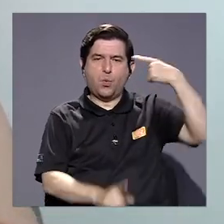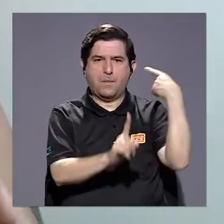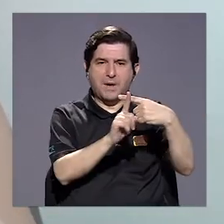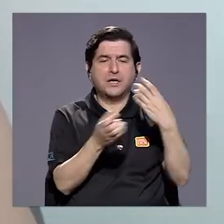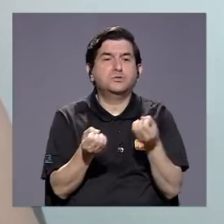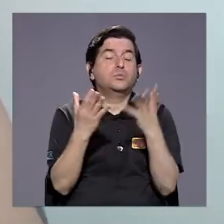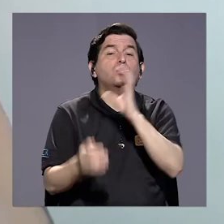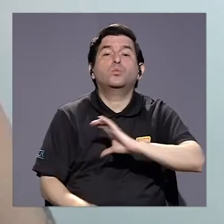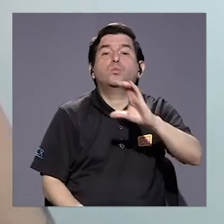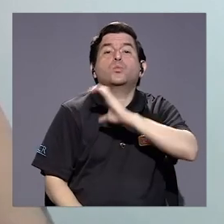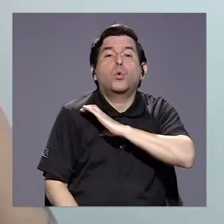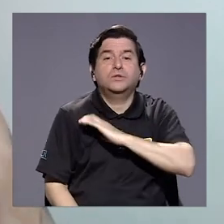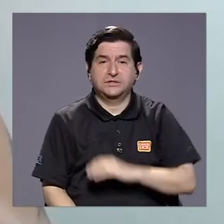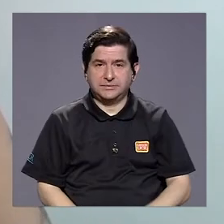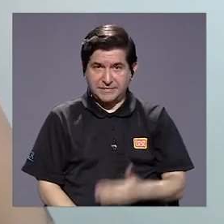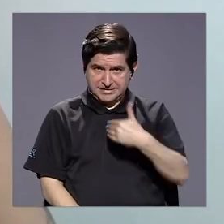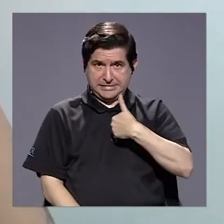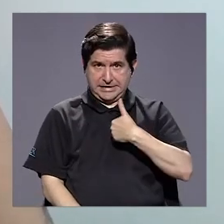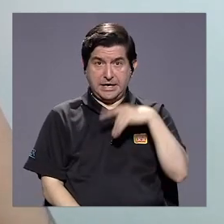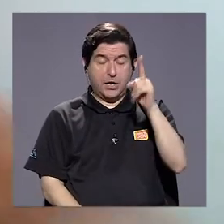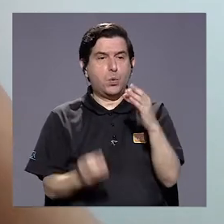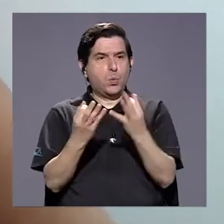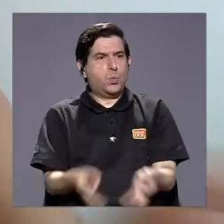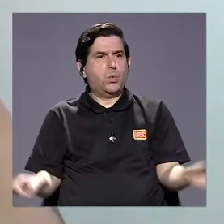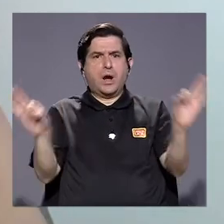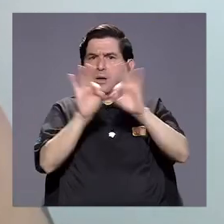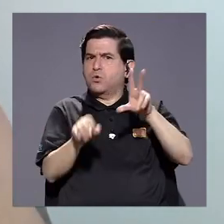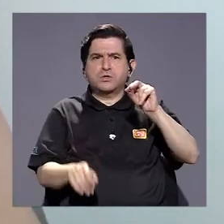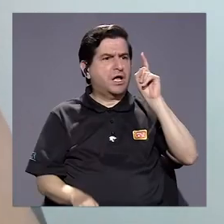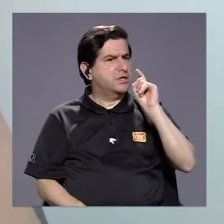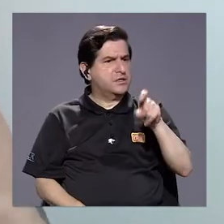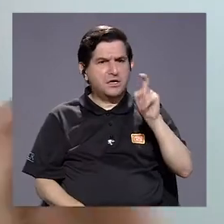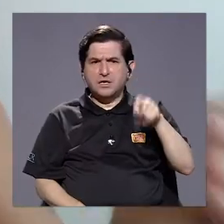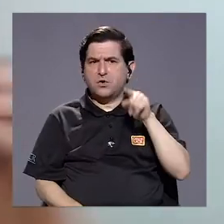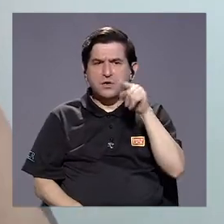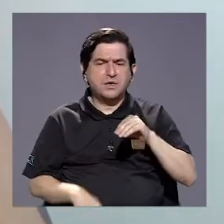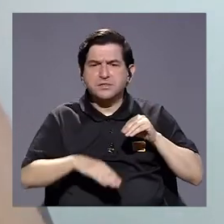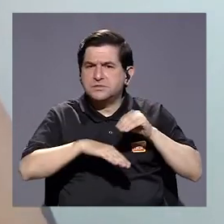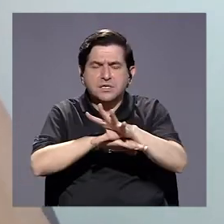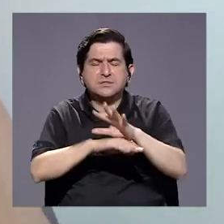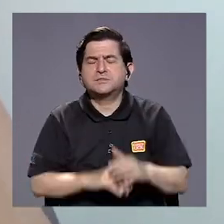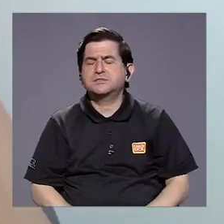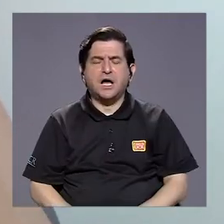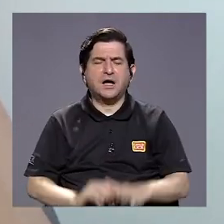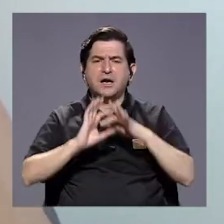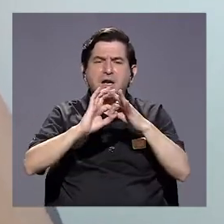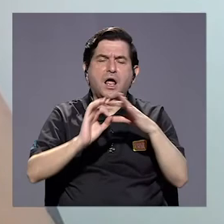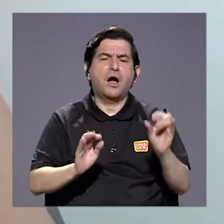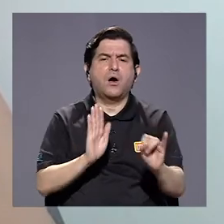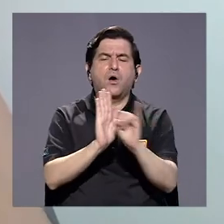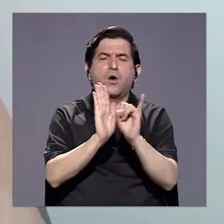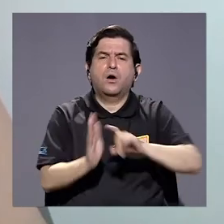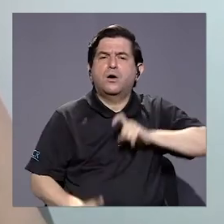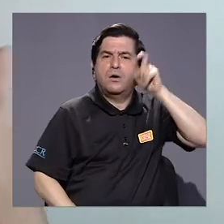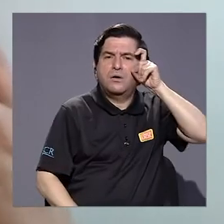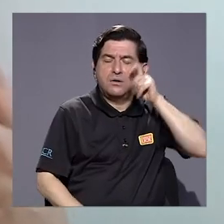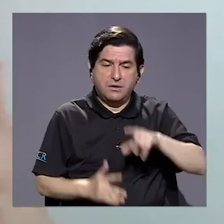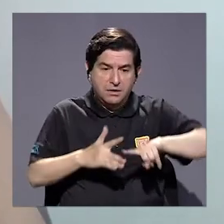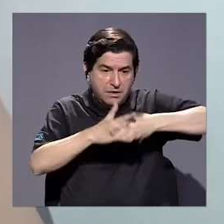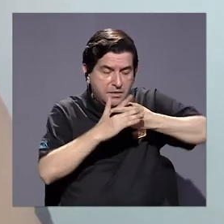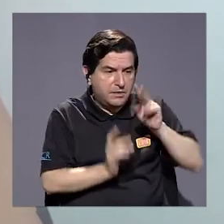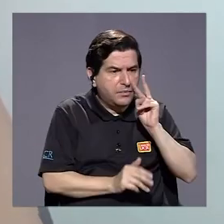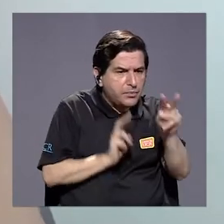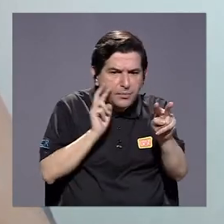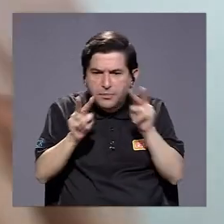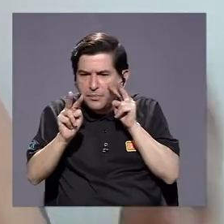características y a veces la más relevante puede que no sea esa orientación sexual o esa identidad de género, ¿verdad? Ojalá empecemos a